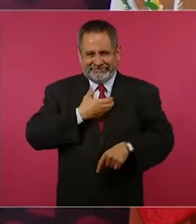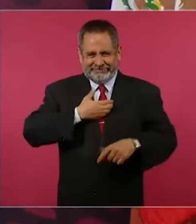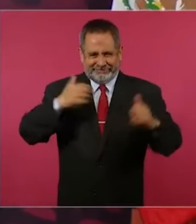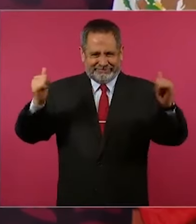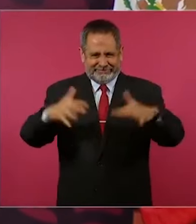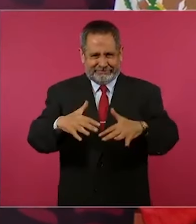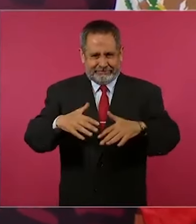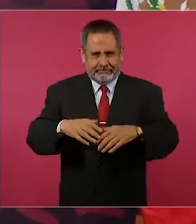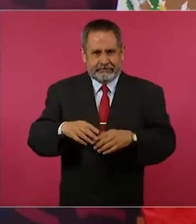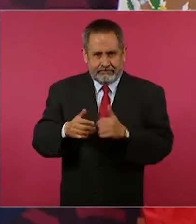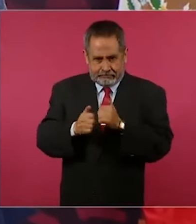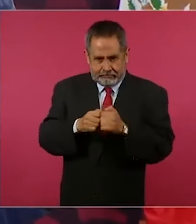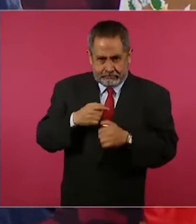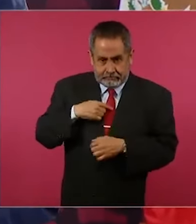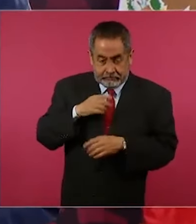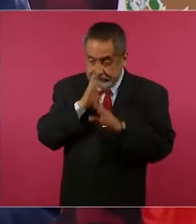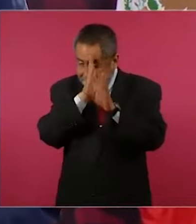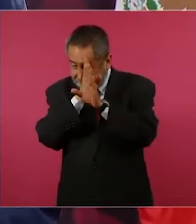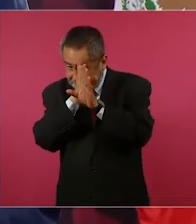Yo estaba yo ahí.